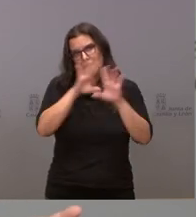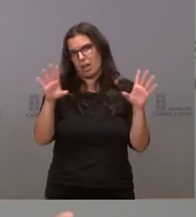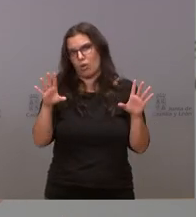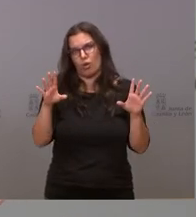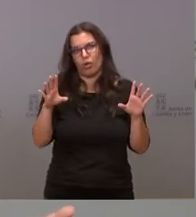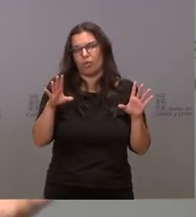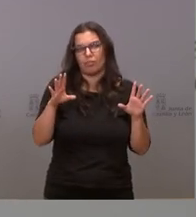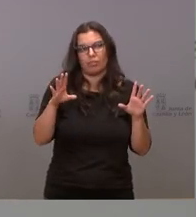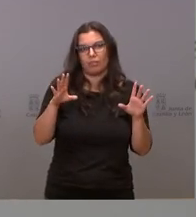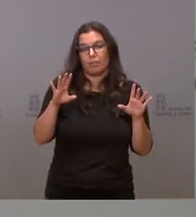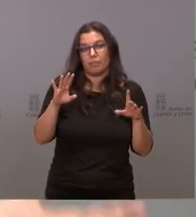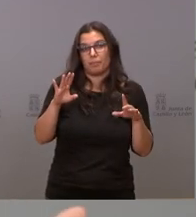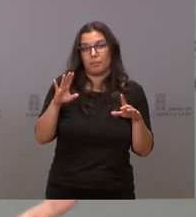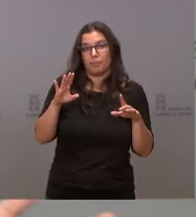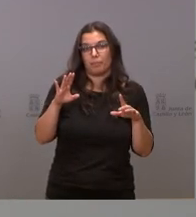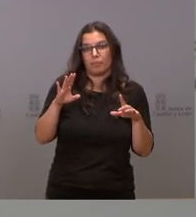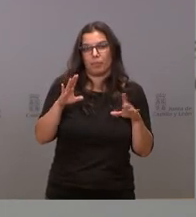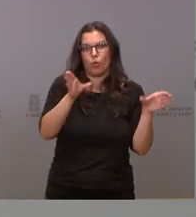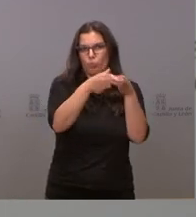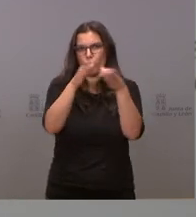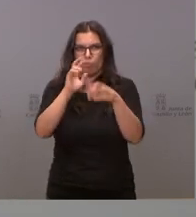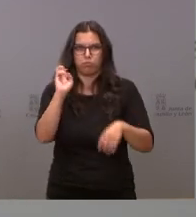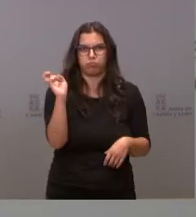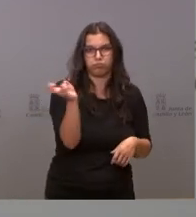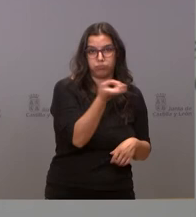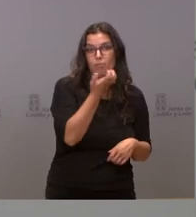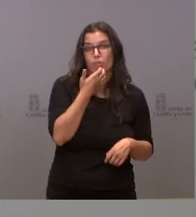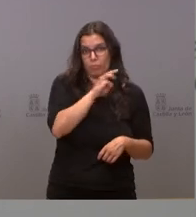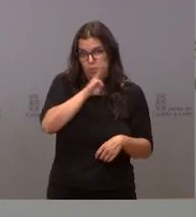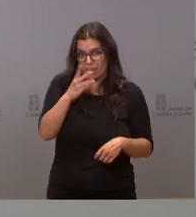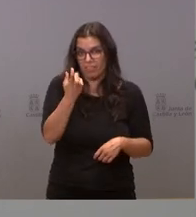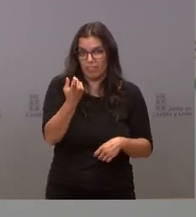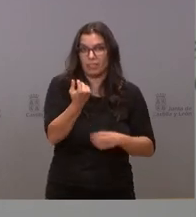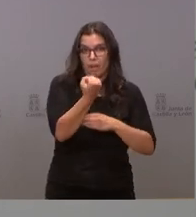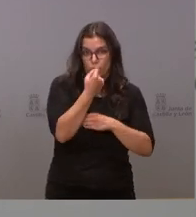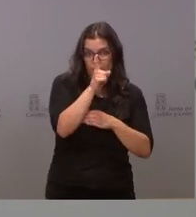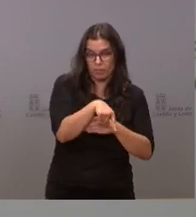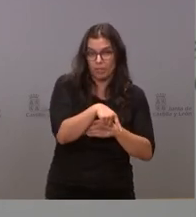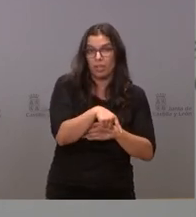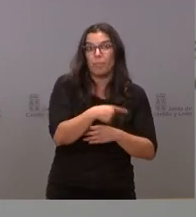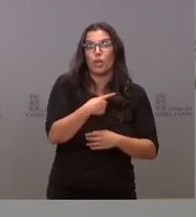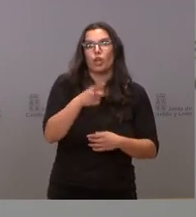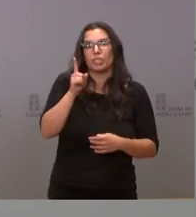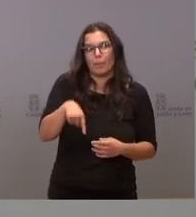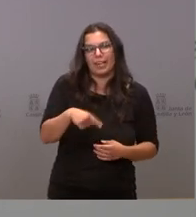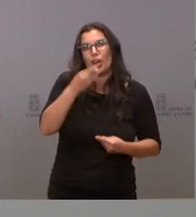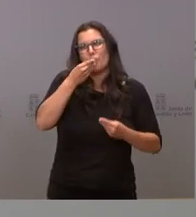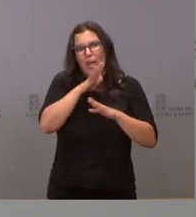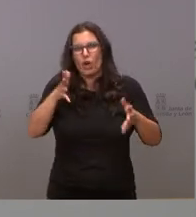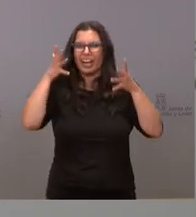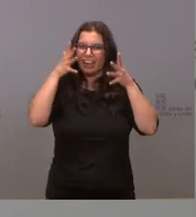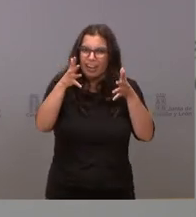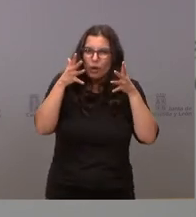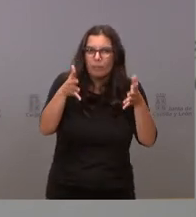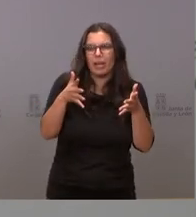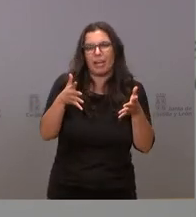como digo no sólo a otras fuerzas políticas como el Partido Popular sino que es deseable recomendable